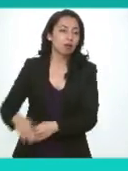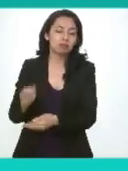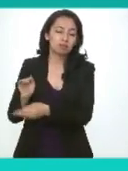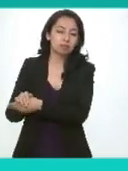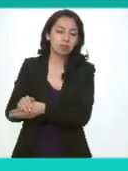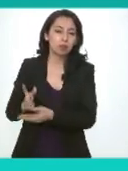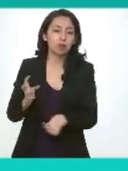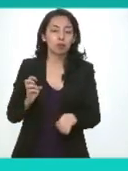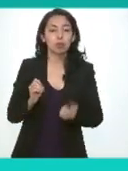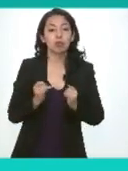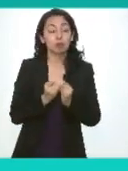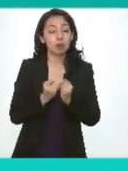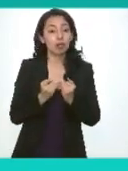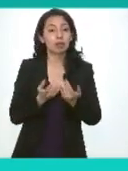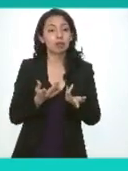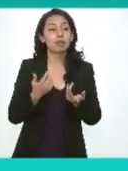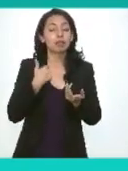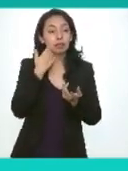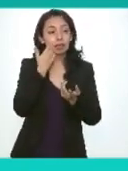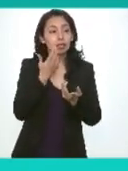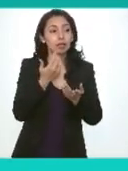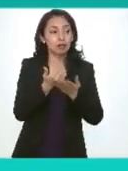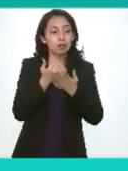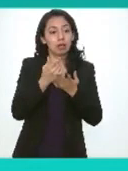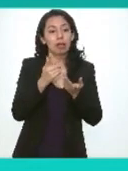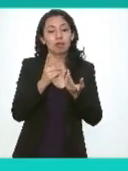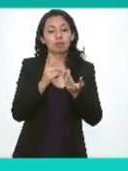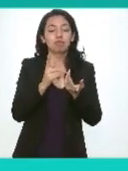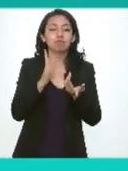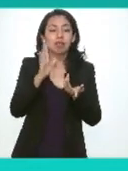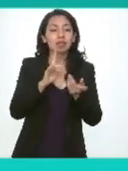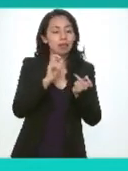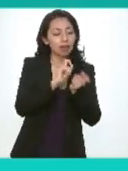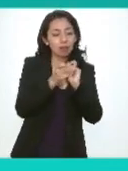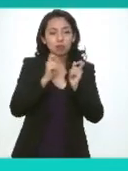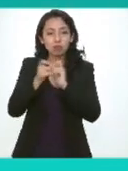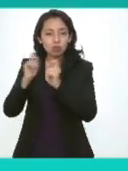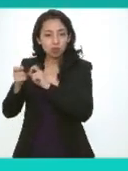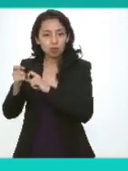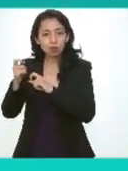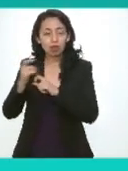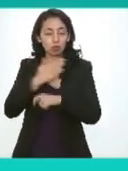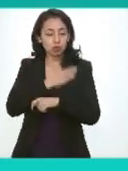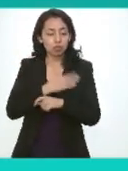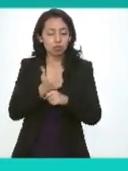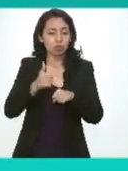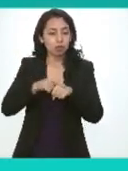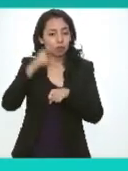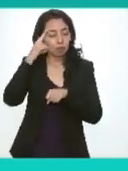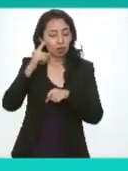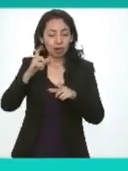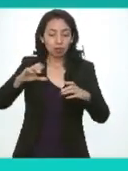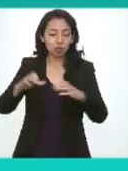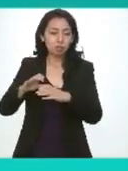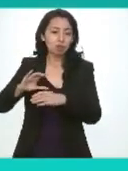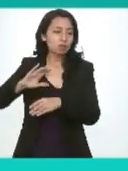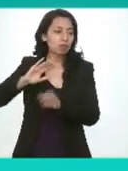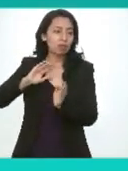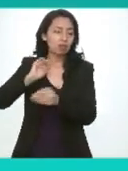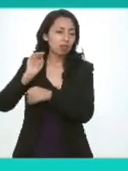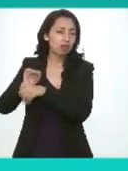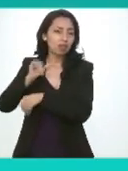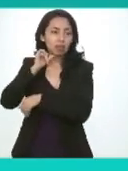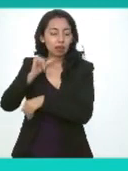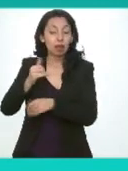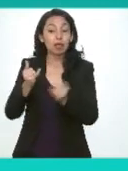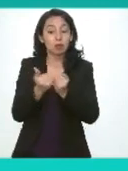busca traducir en un tema de justicia social con los sectores más desprotegidos y donde también se